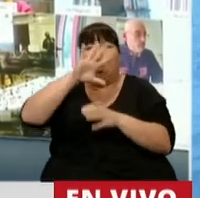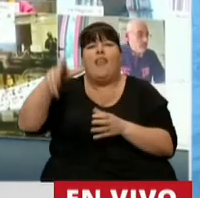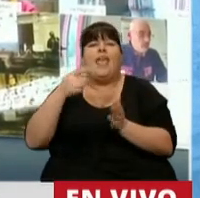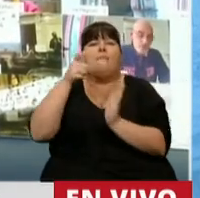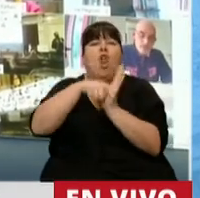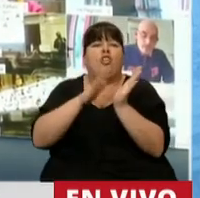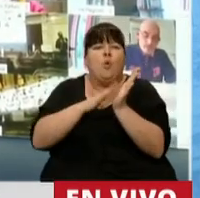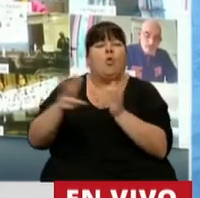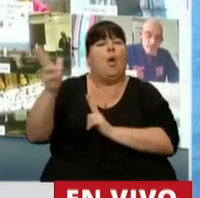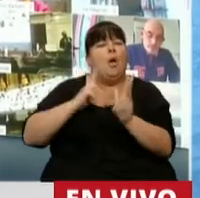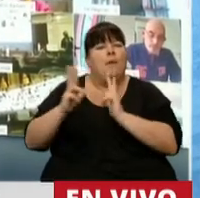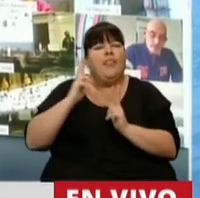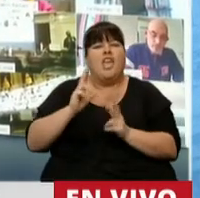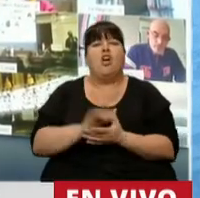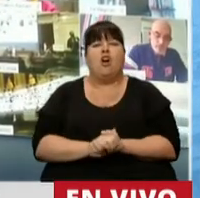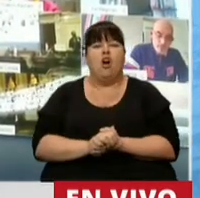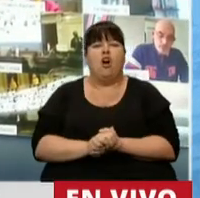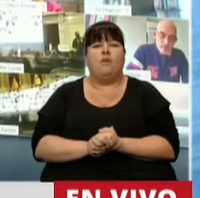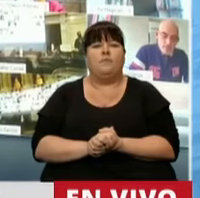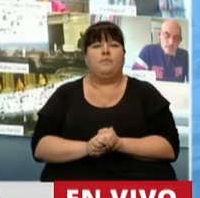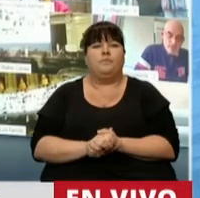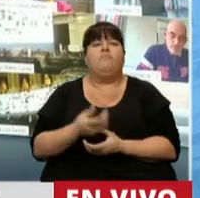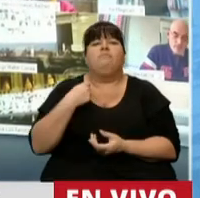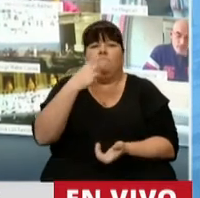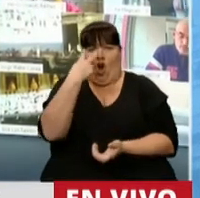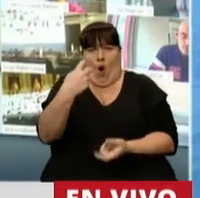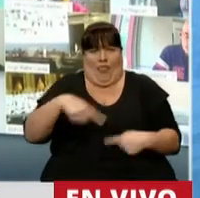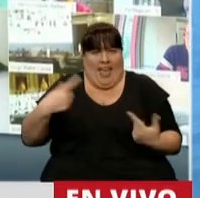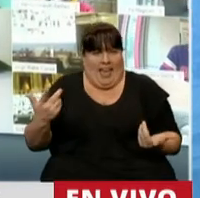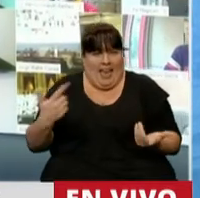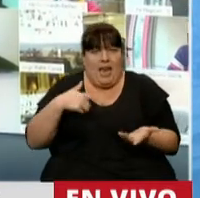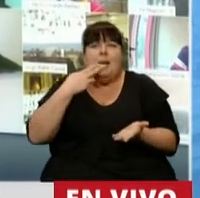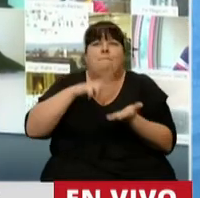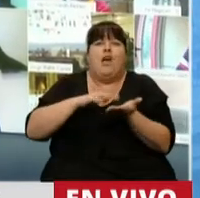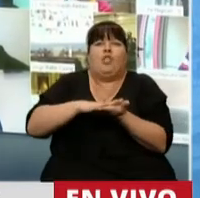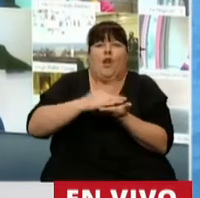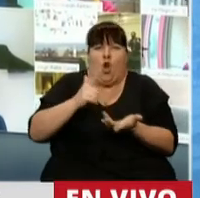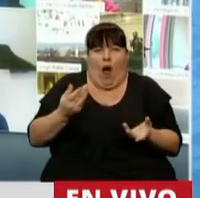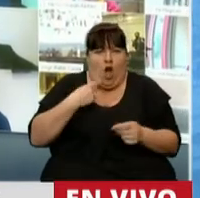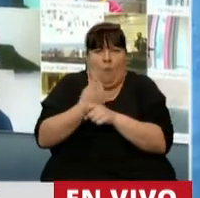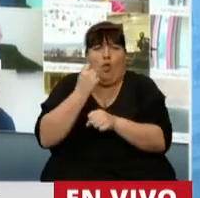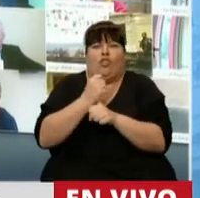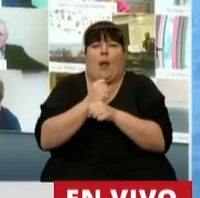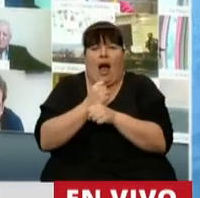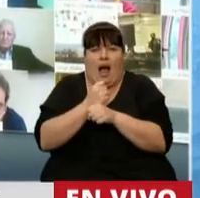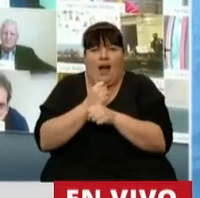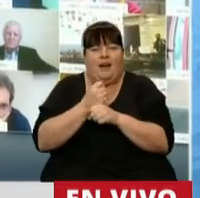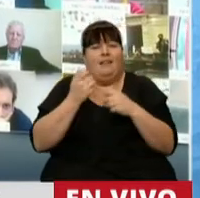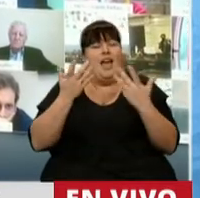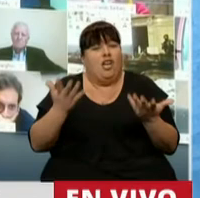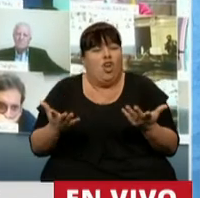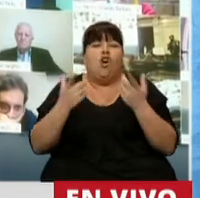monotributistas que nos decían sobre qué nos van a cobrar si no hay base imponible, si no pudimos trabajar. Entonces,